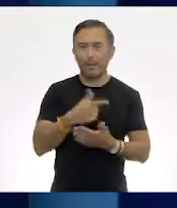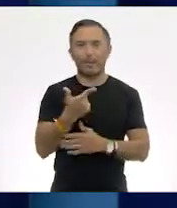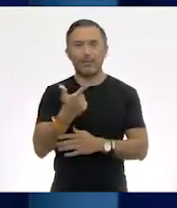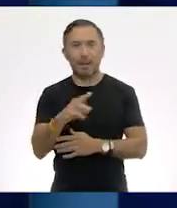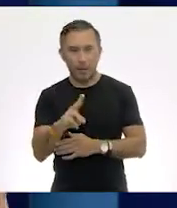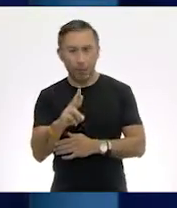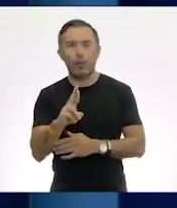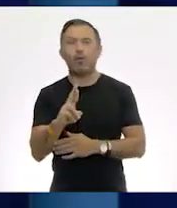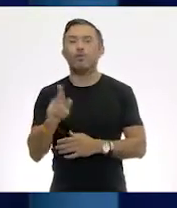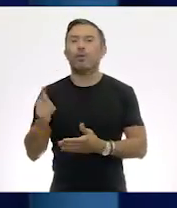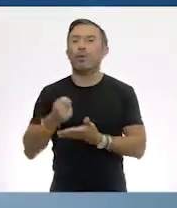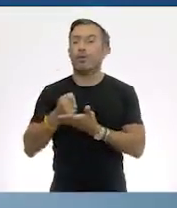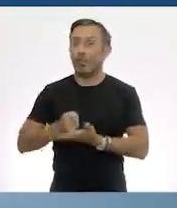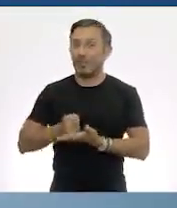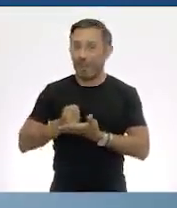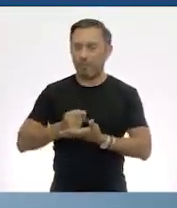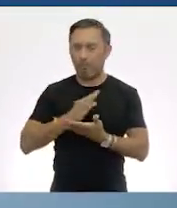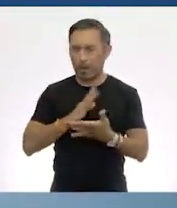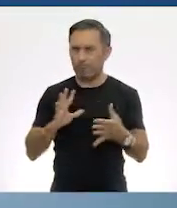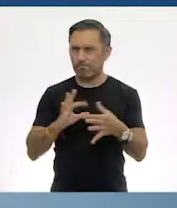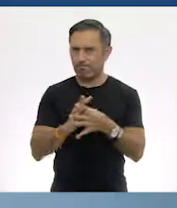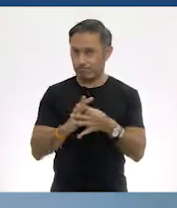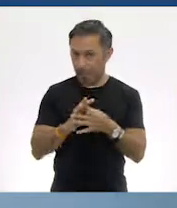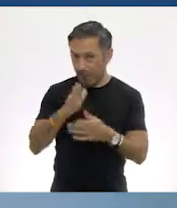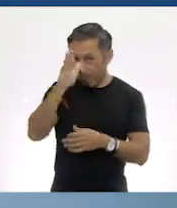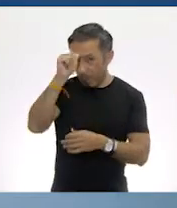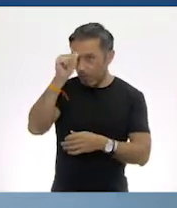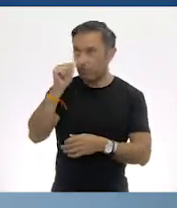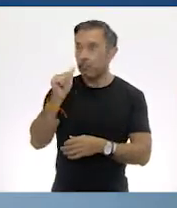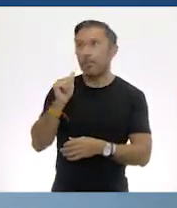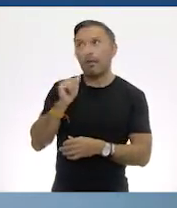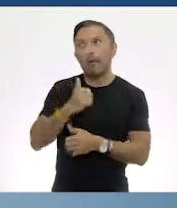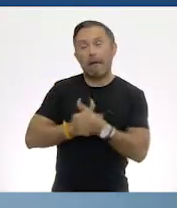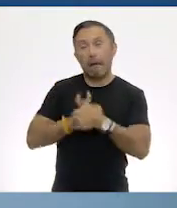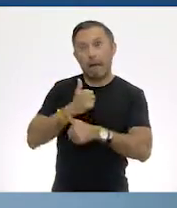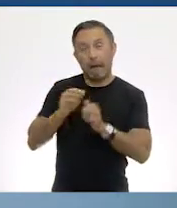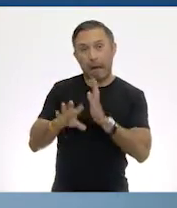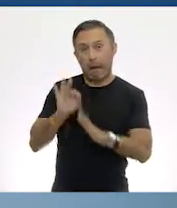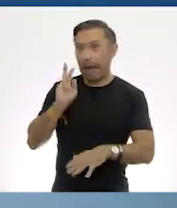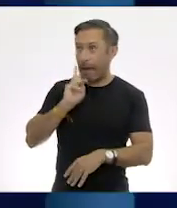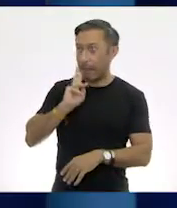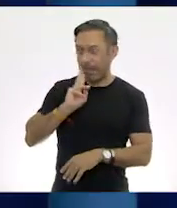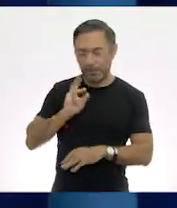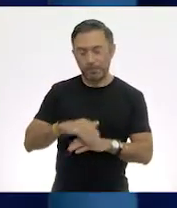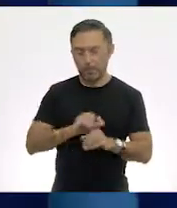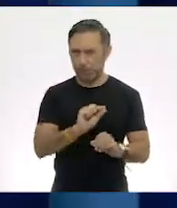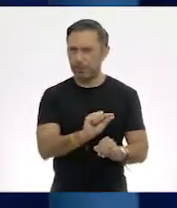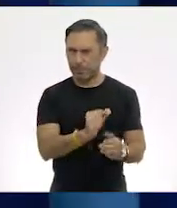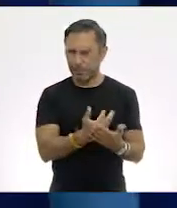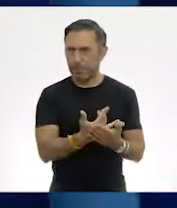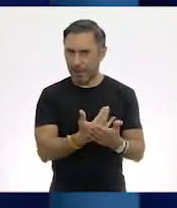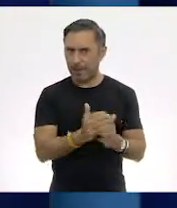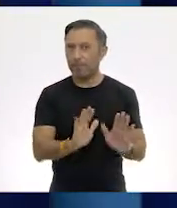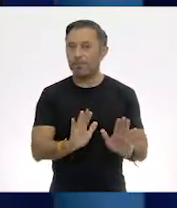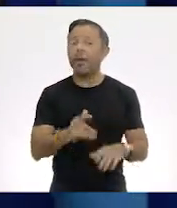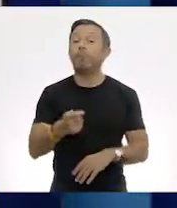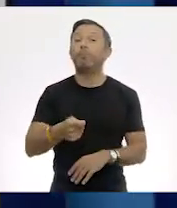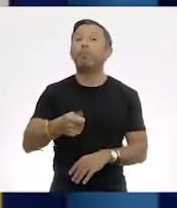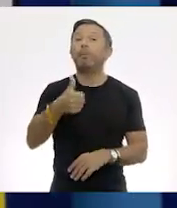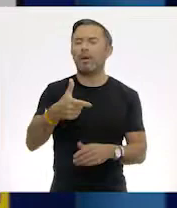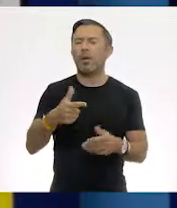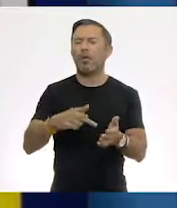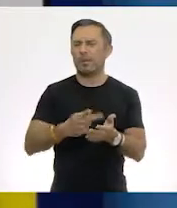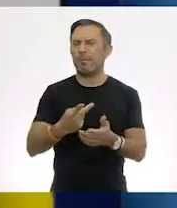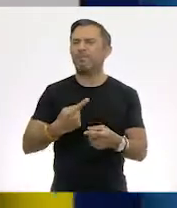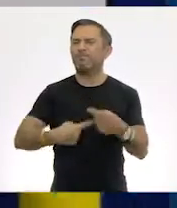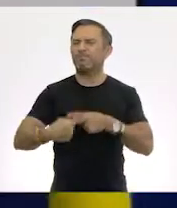tonelada. ¿Les parece? ¡Uy! A ver si lo logro. ¡Esperen! Primero vamos a recapitular un poco sobre la carta que nos